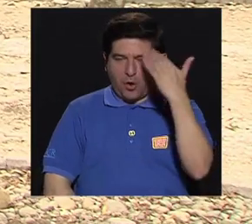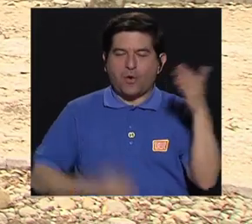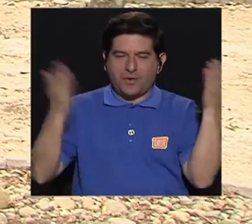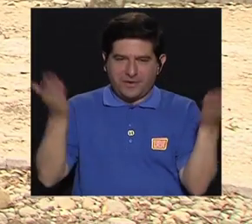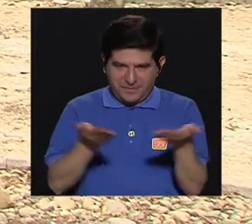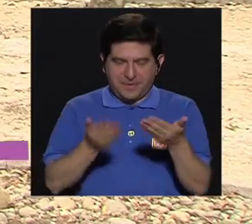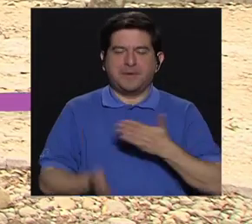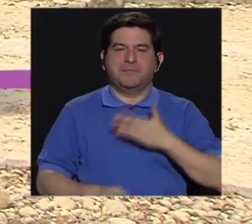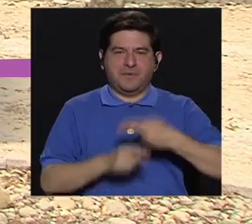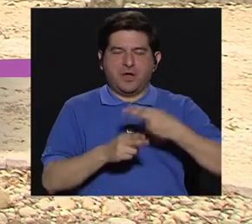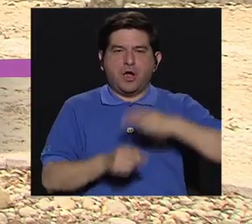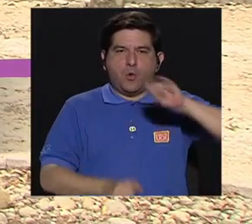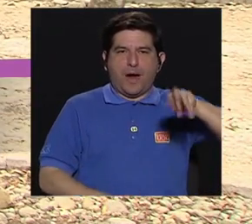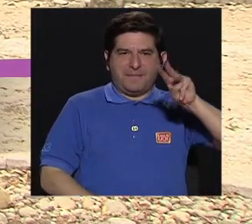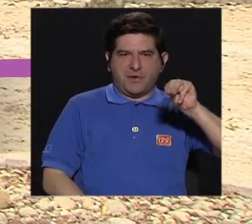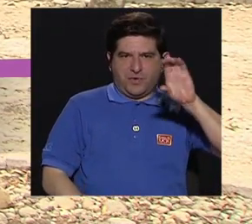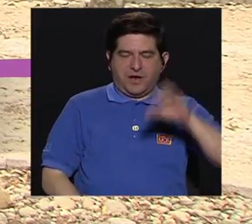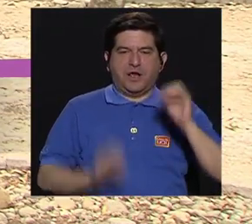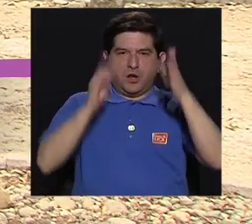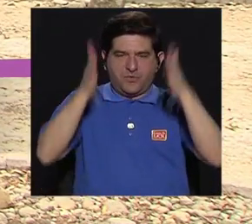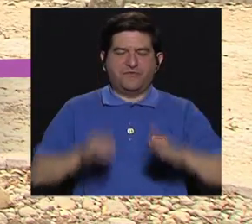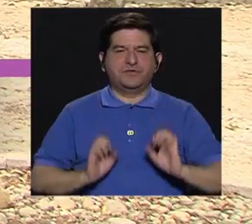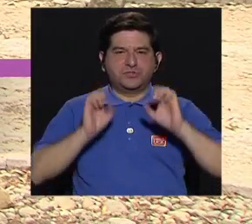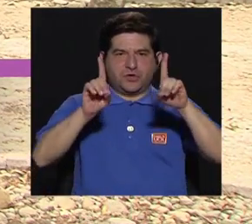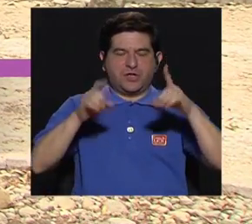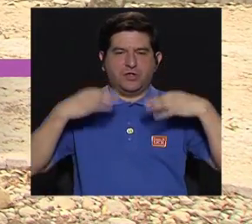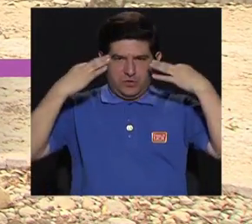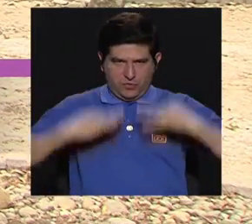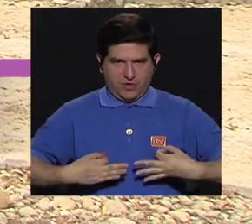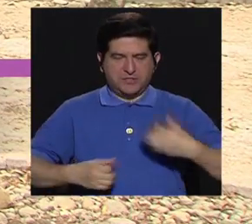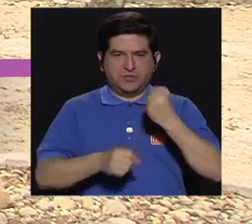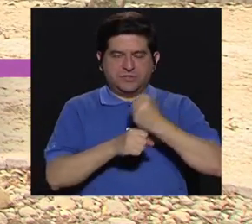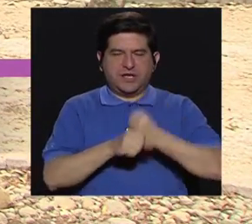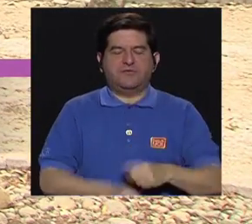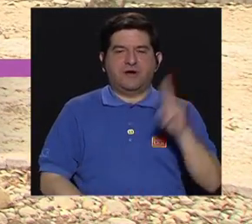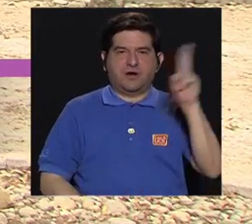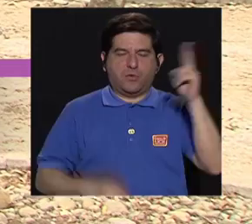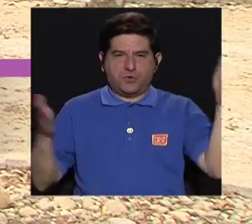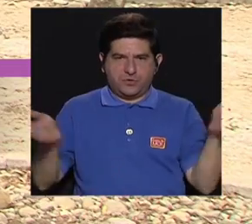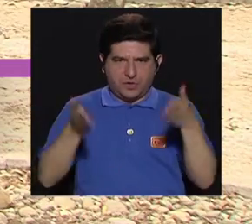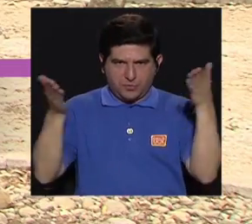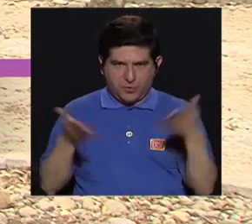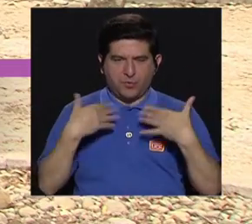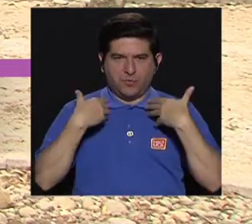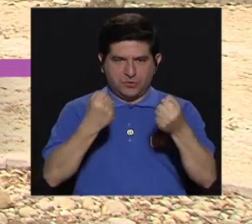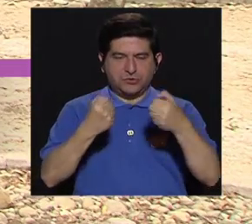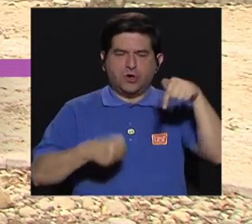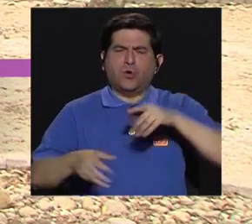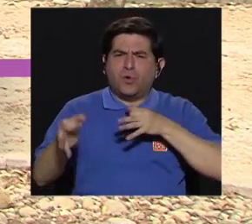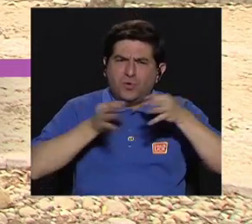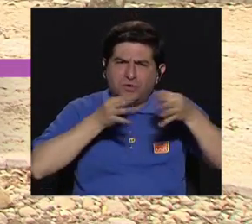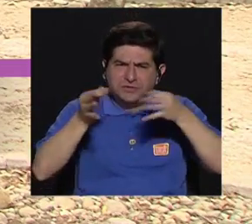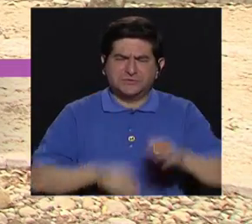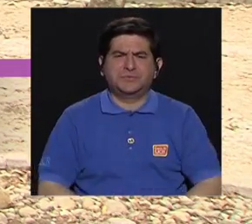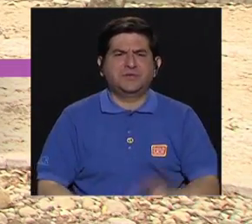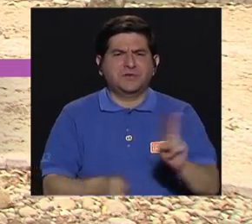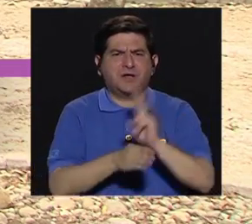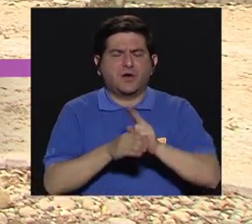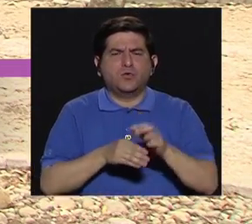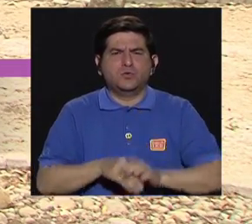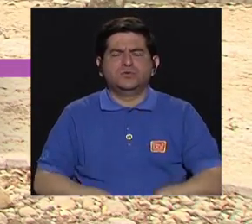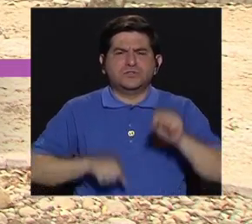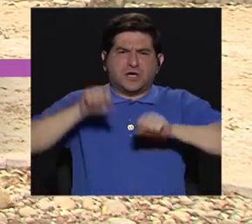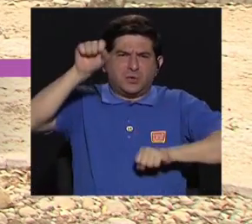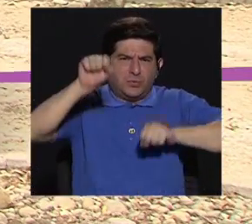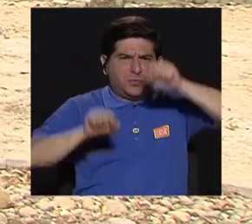Hola, bienvenidos. Mi nombre es Juan Manuel Camacho, soy profesor de Educación Física, trabajo en la Unidad de Promoción de la Salud. Hoy vamos a explicar cómo se usa la